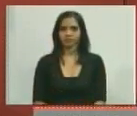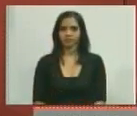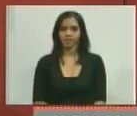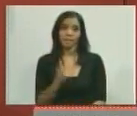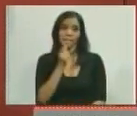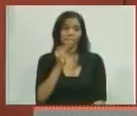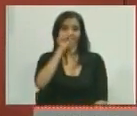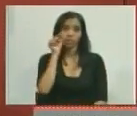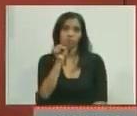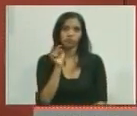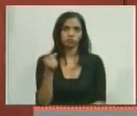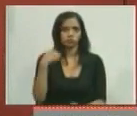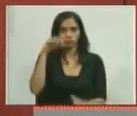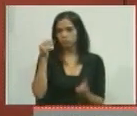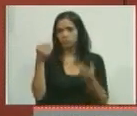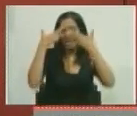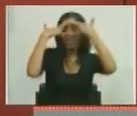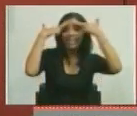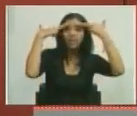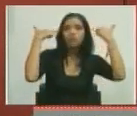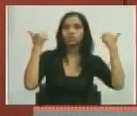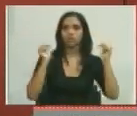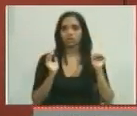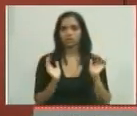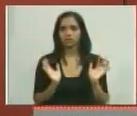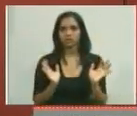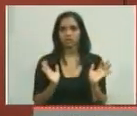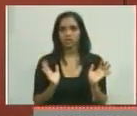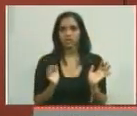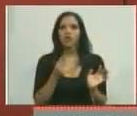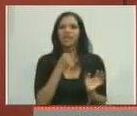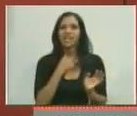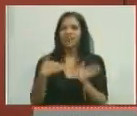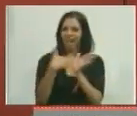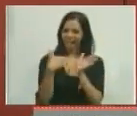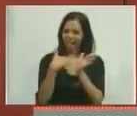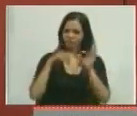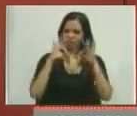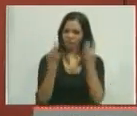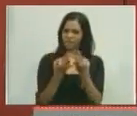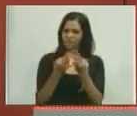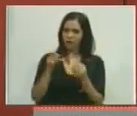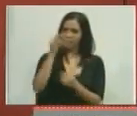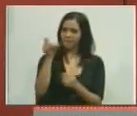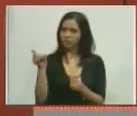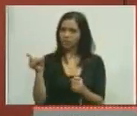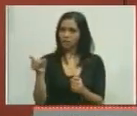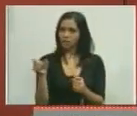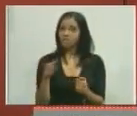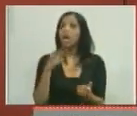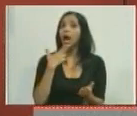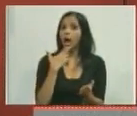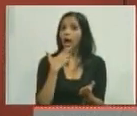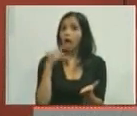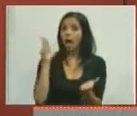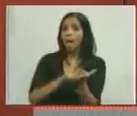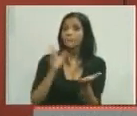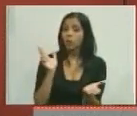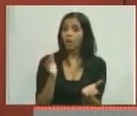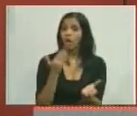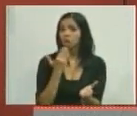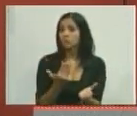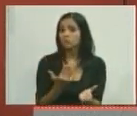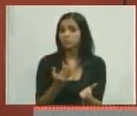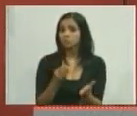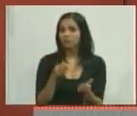Pregunto yo aquí, inocentemente, pues. Los que les gusta meterse con la familia de los demás, ¿están autorizando a uno para meterse con la familia de